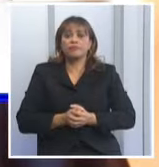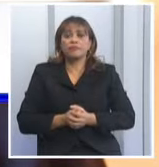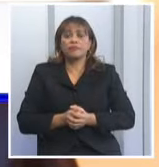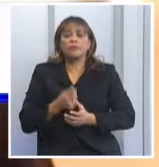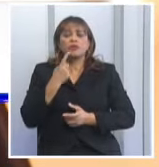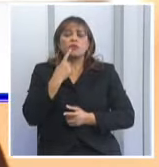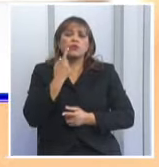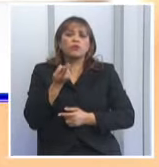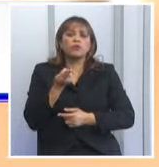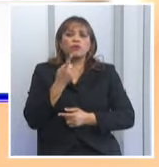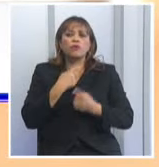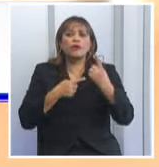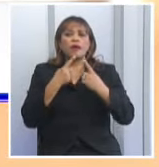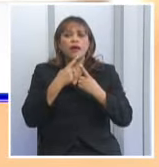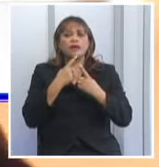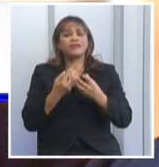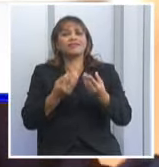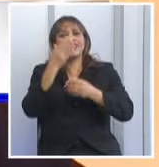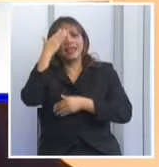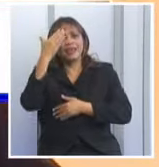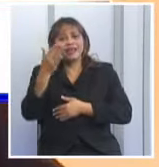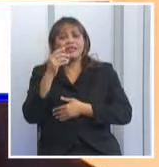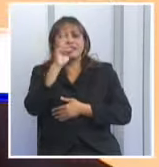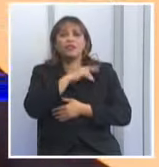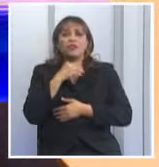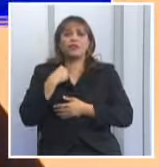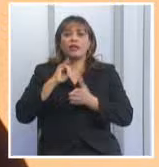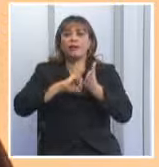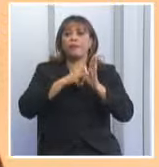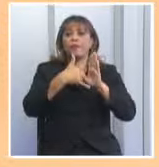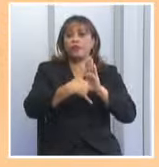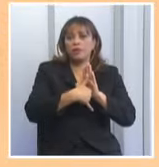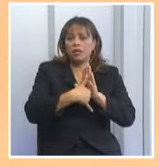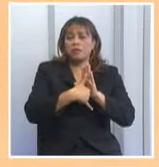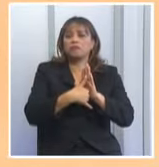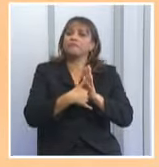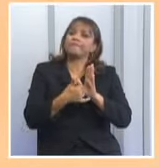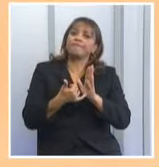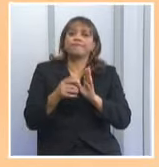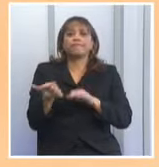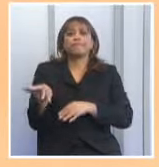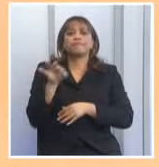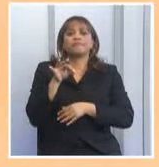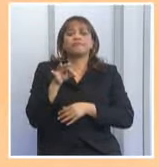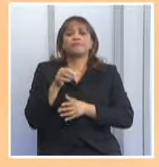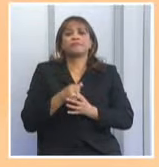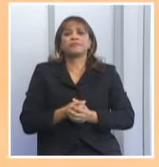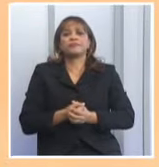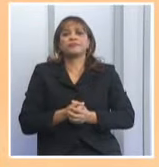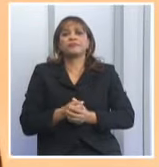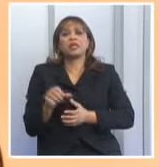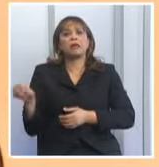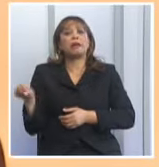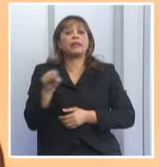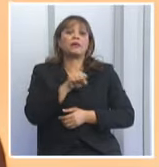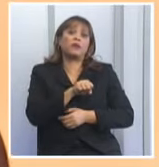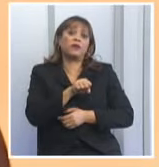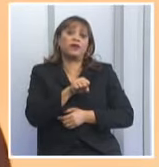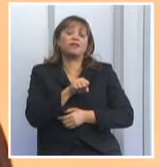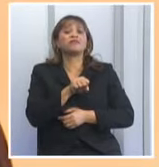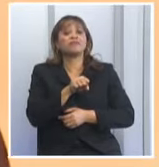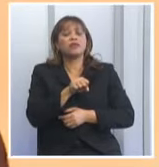Dios se manifestó y gracias al doctor Alemán y el proyecto que él tiene, pues bueno, me rescataron. Y ahí,